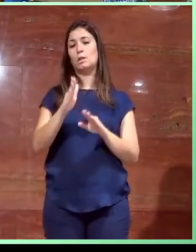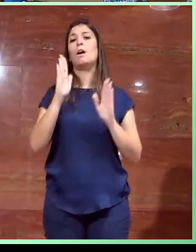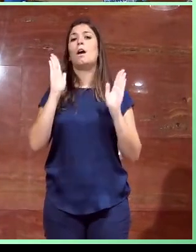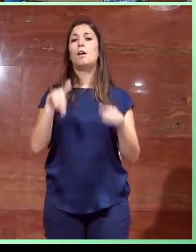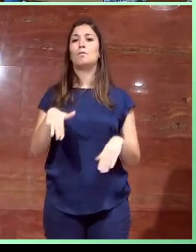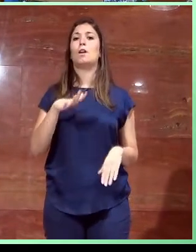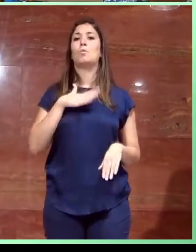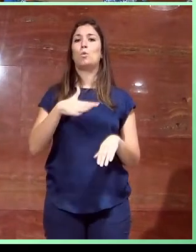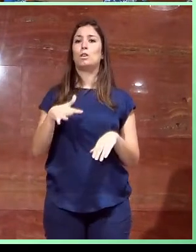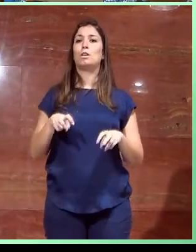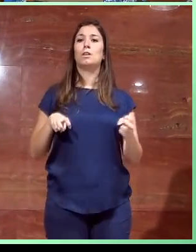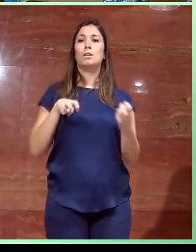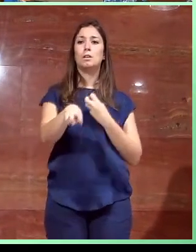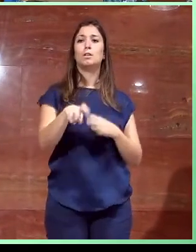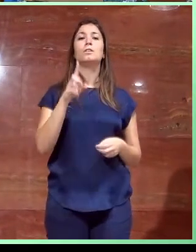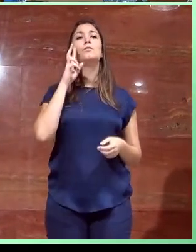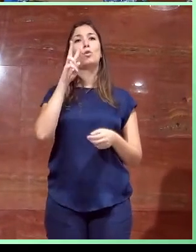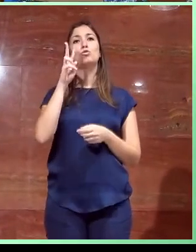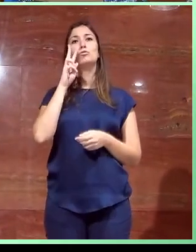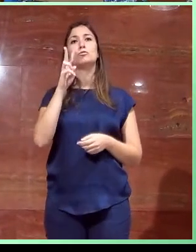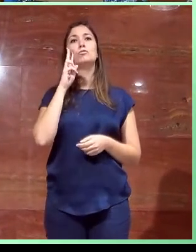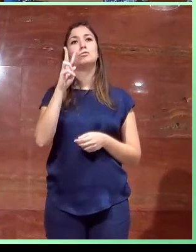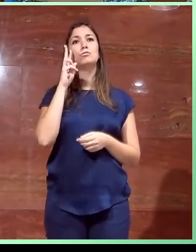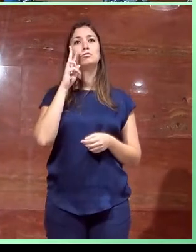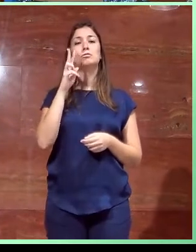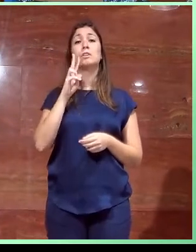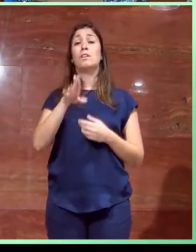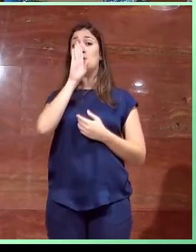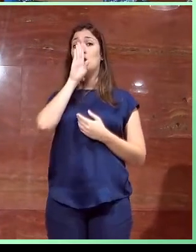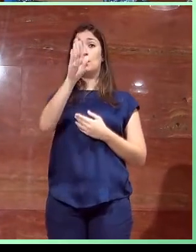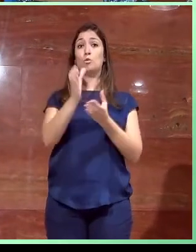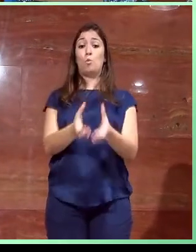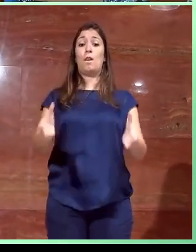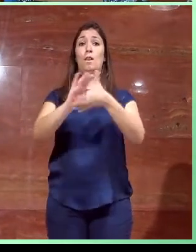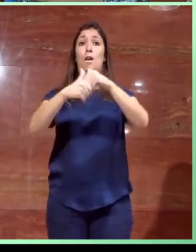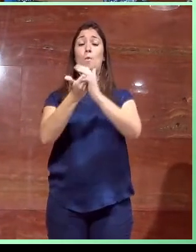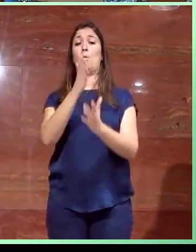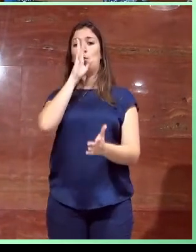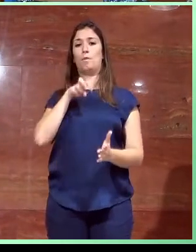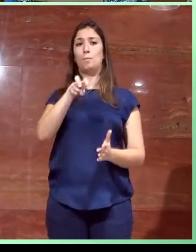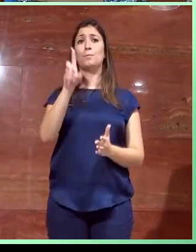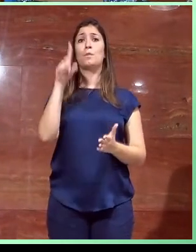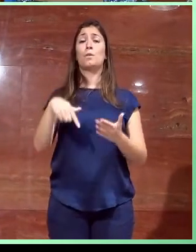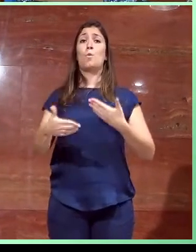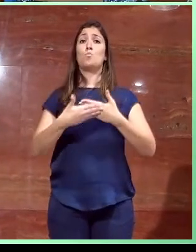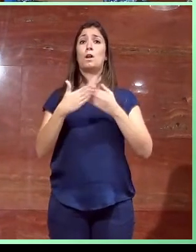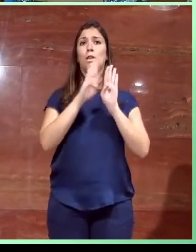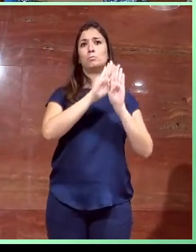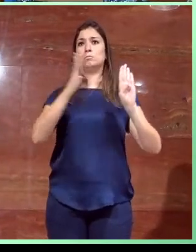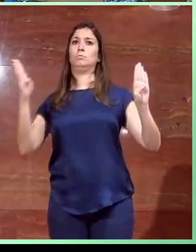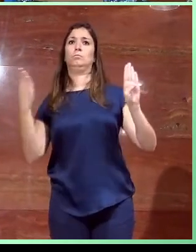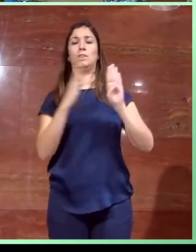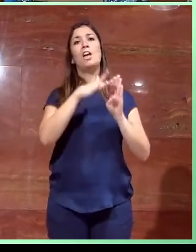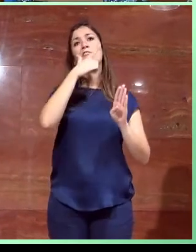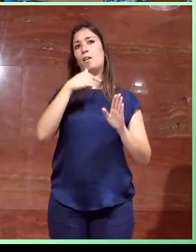la doble transferencia, el acceso frontal al lavabo, puertas correderas fáciles de manejar por